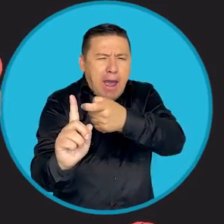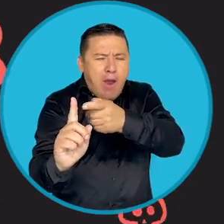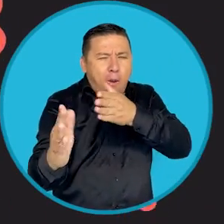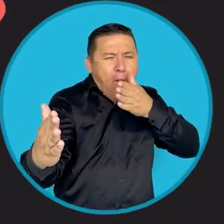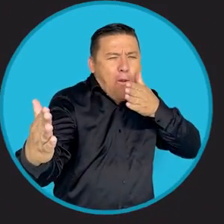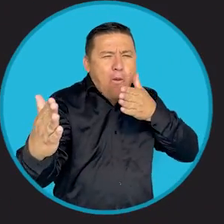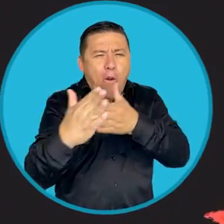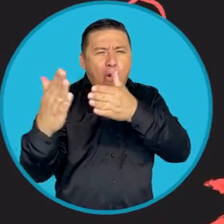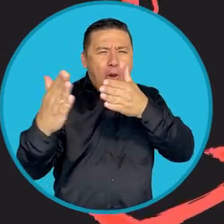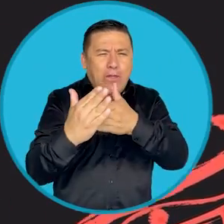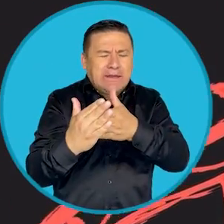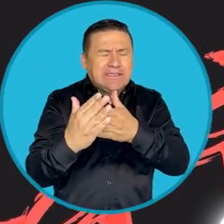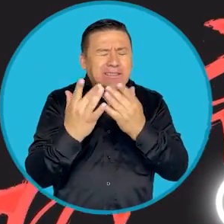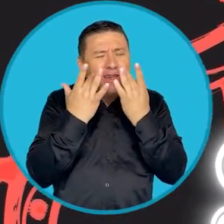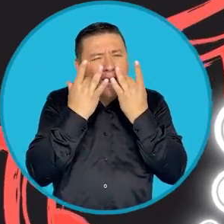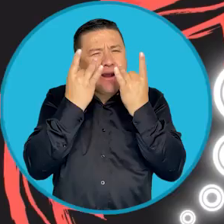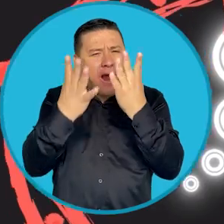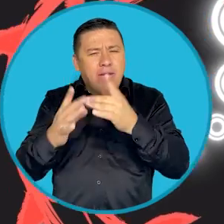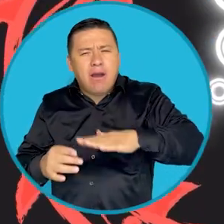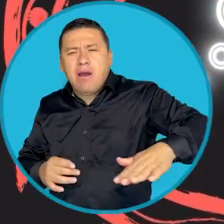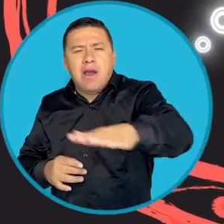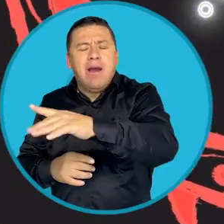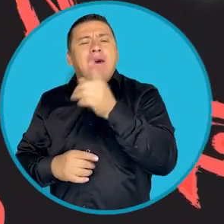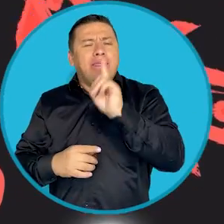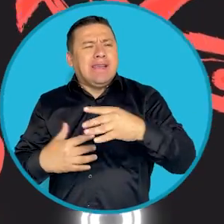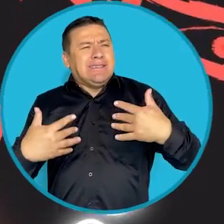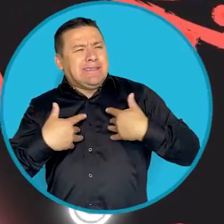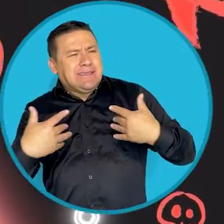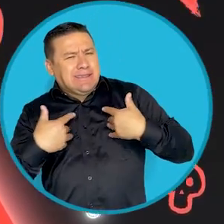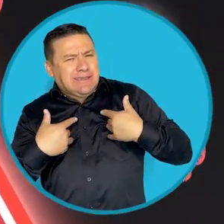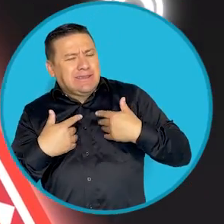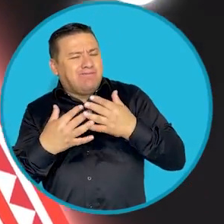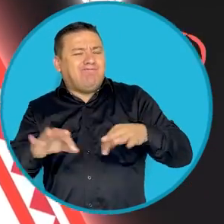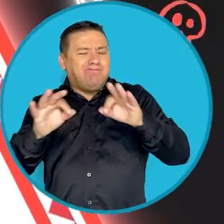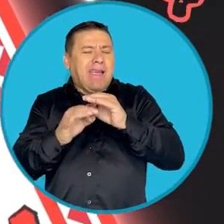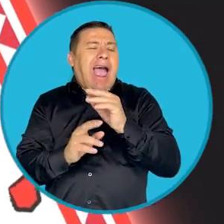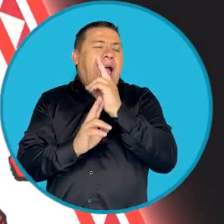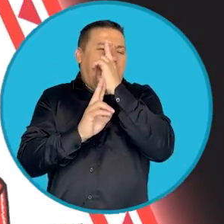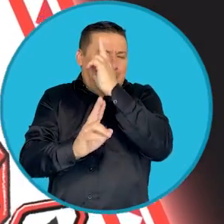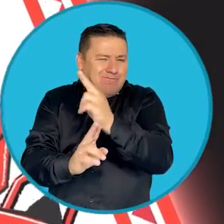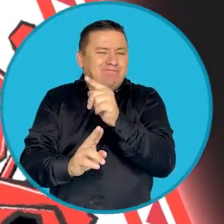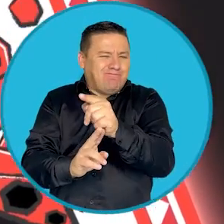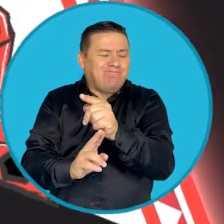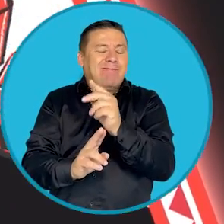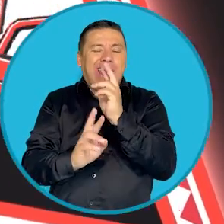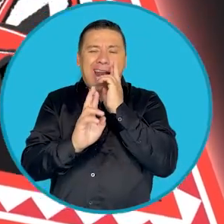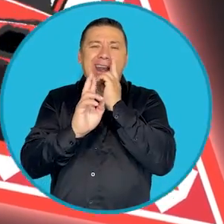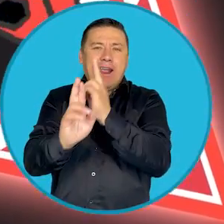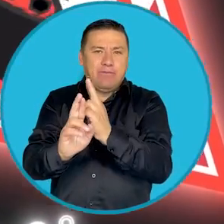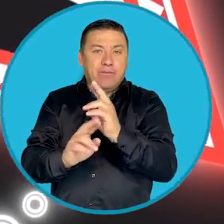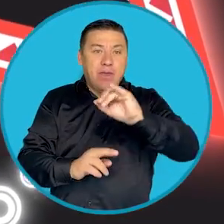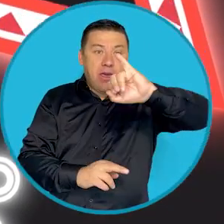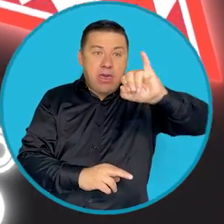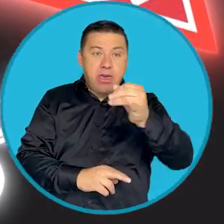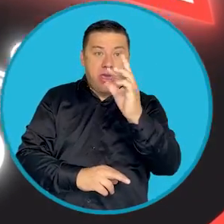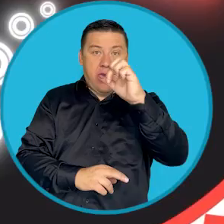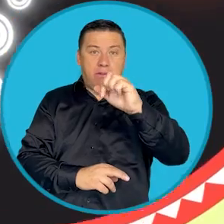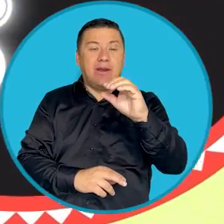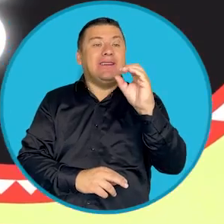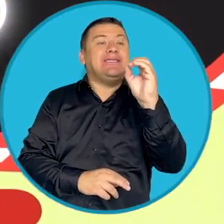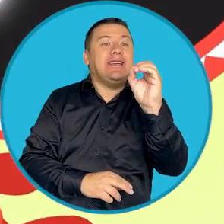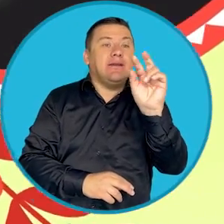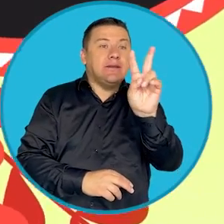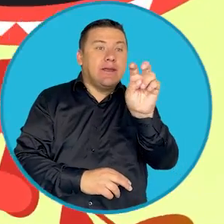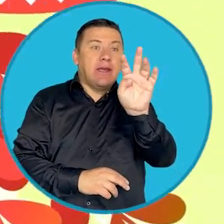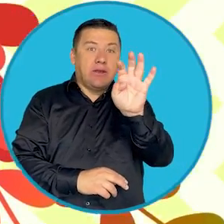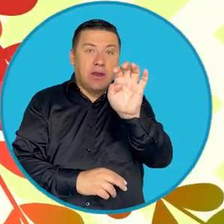colombiano atentaron brutalmente contra él, convirtiéndolo también en una víctima indiscutible. Es así como la JEP, a través del